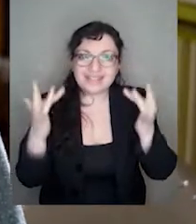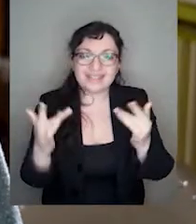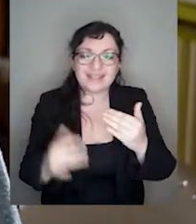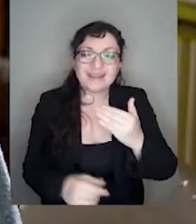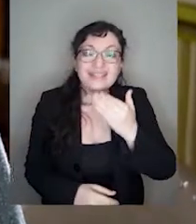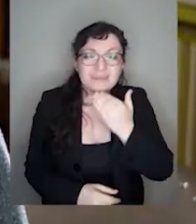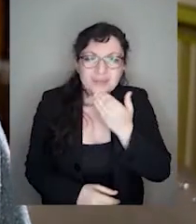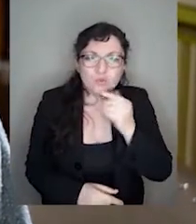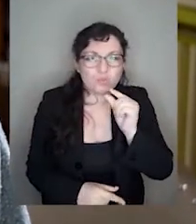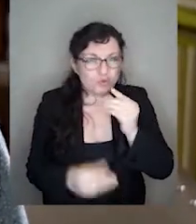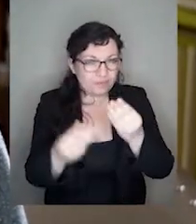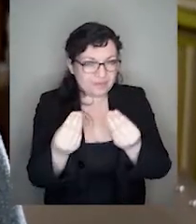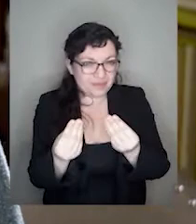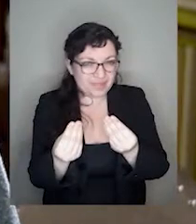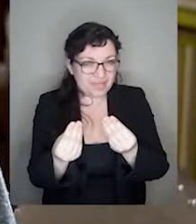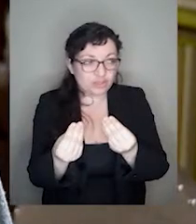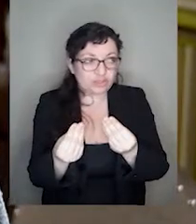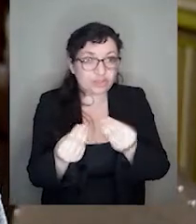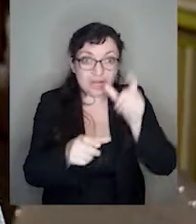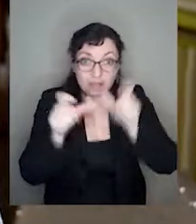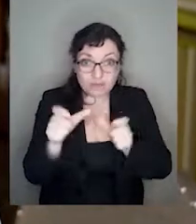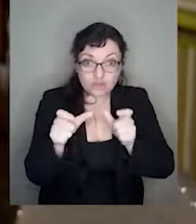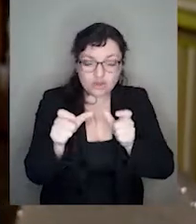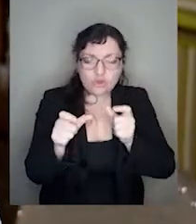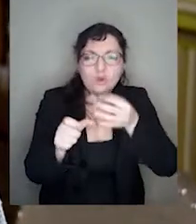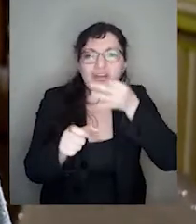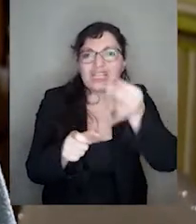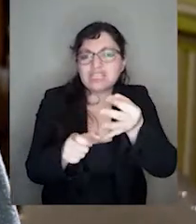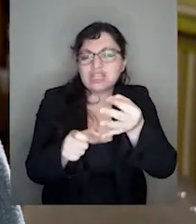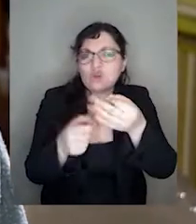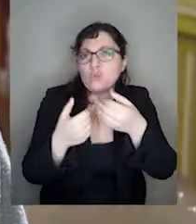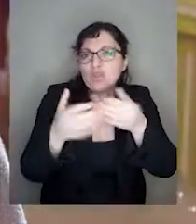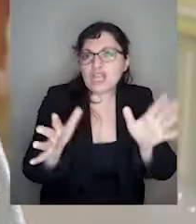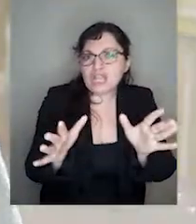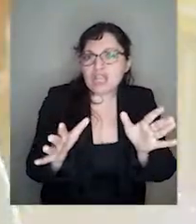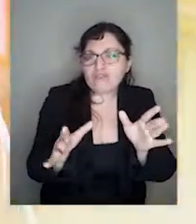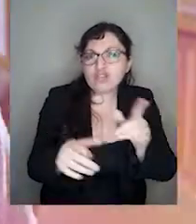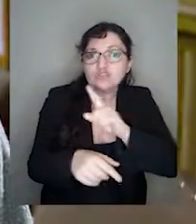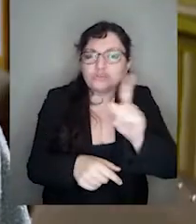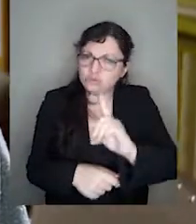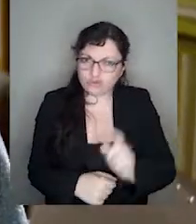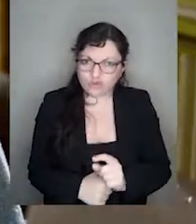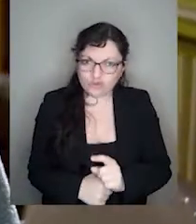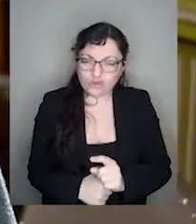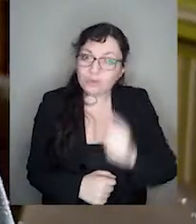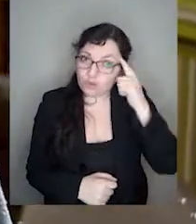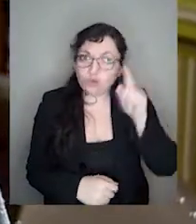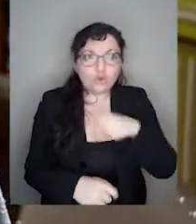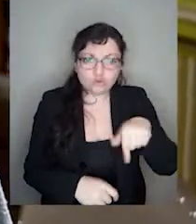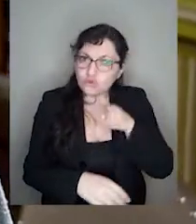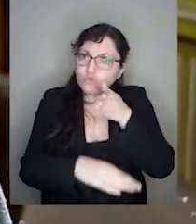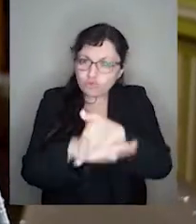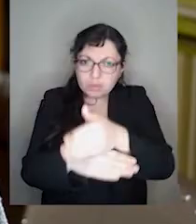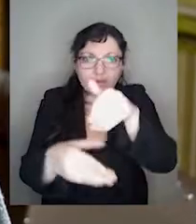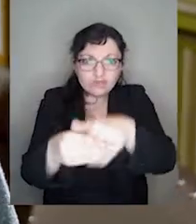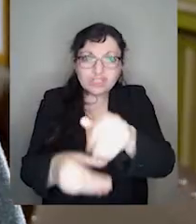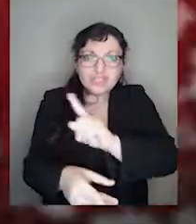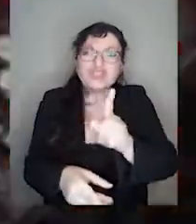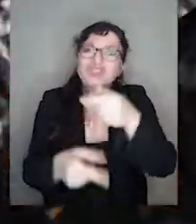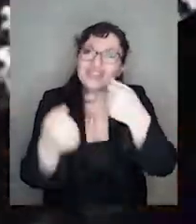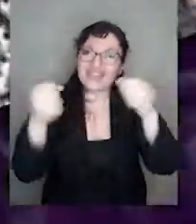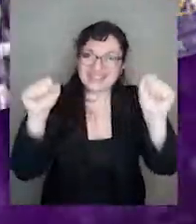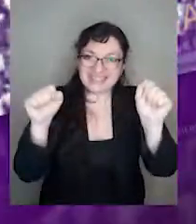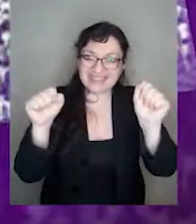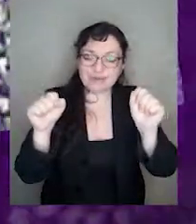pero también había un poco de miedo. Así que nadie se expresaba muy abiertamente por decir no. Sin embargo, fuimos a votar no y ganamos en esa